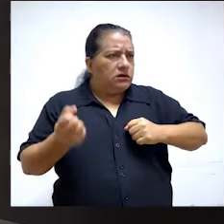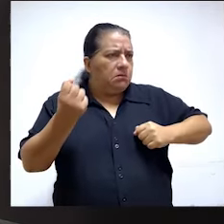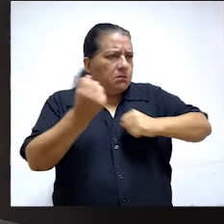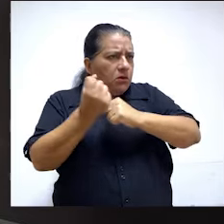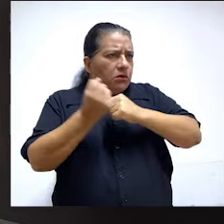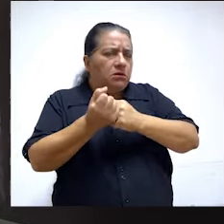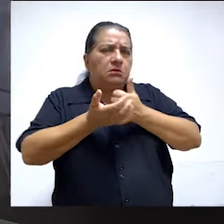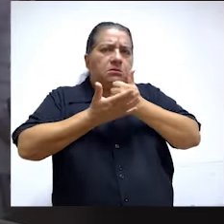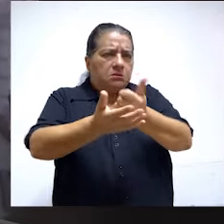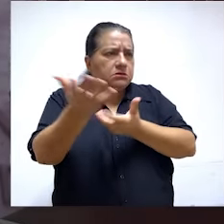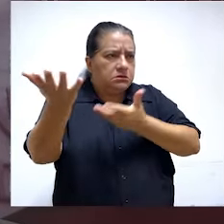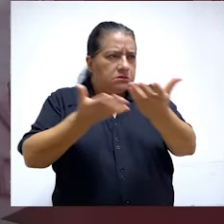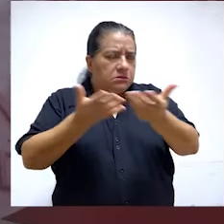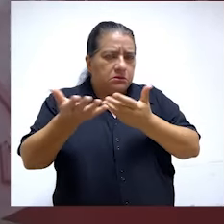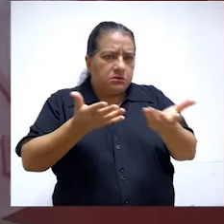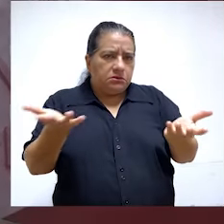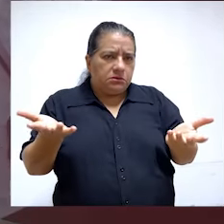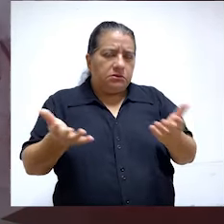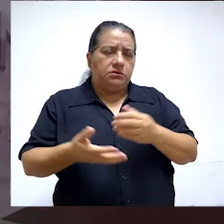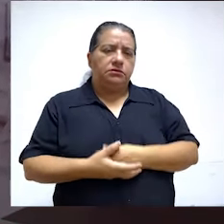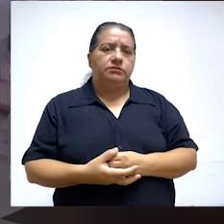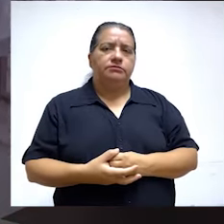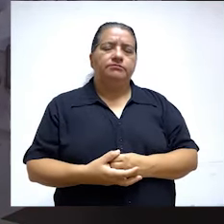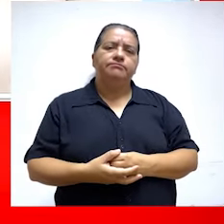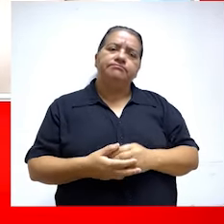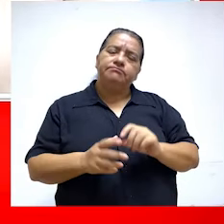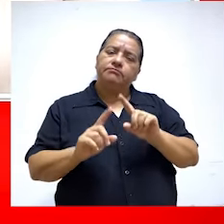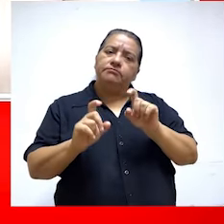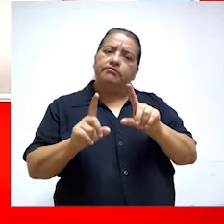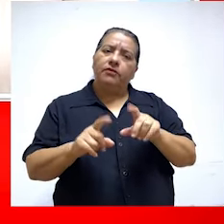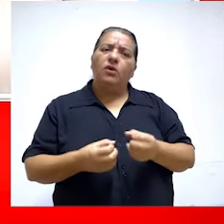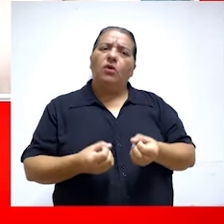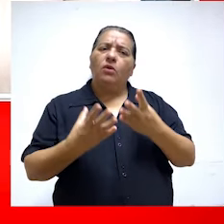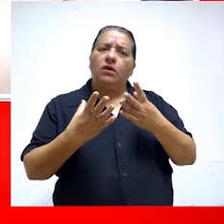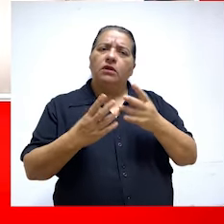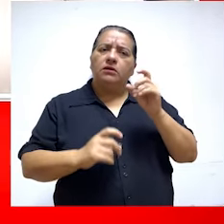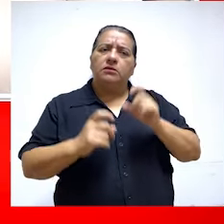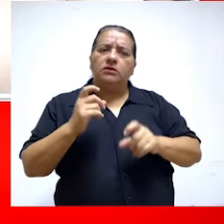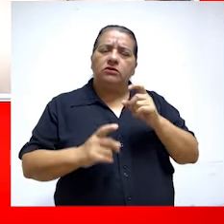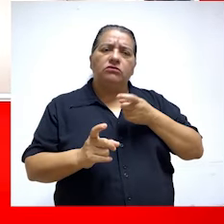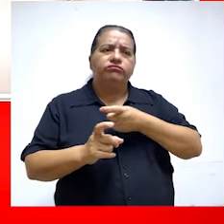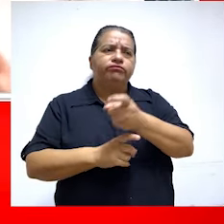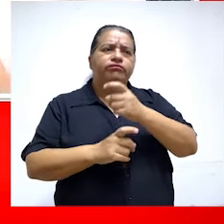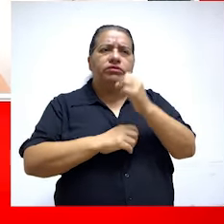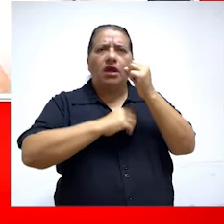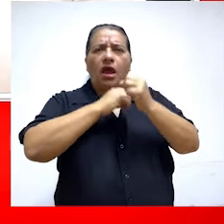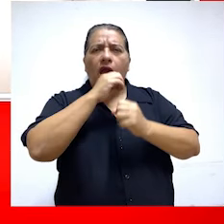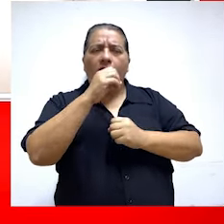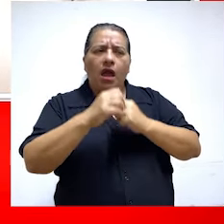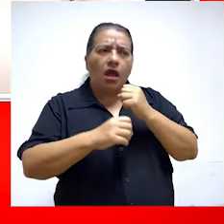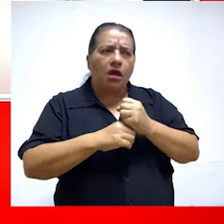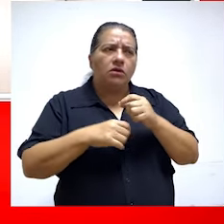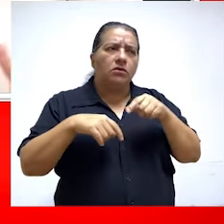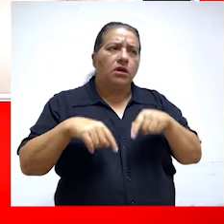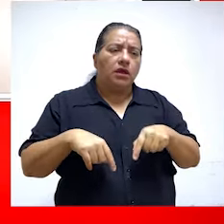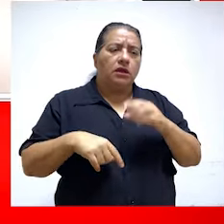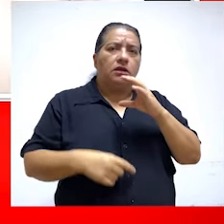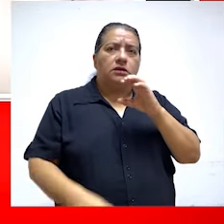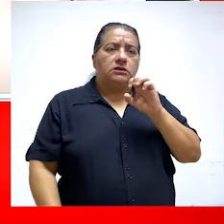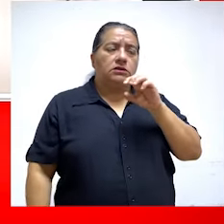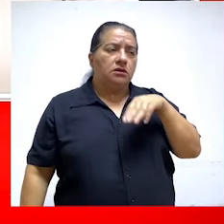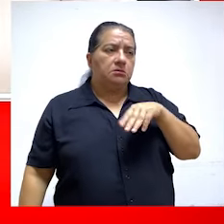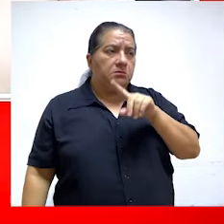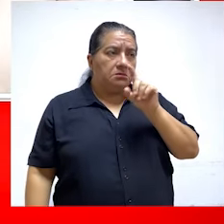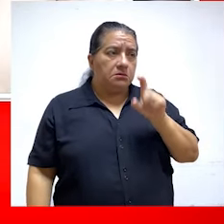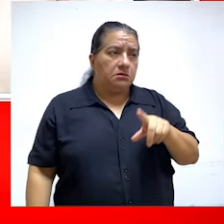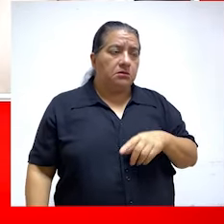lo que están constituidos estos Centros de Emergencia de Mujer. Dígame, ¿y cuántos casos de víctimas de violencia se presentan anualmente, al menos en